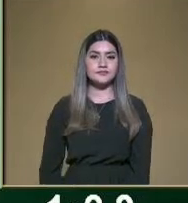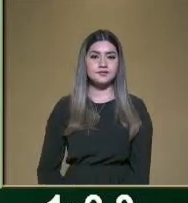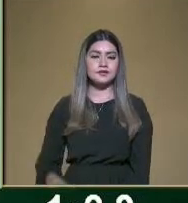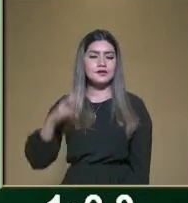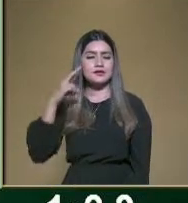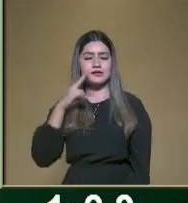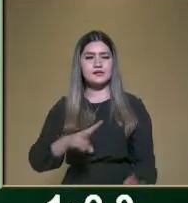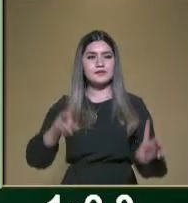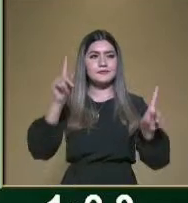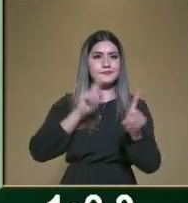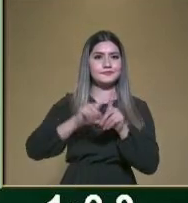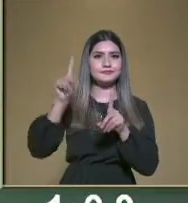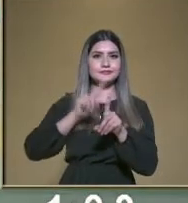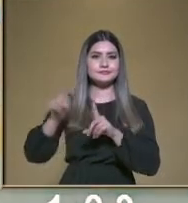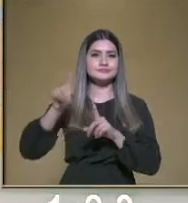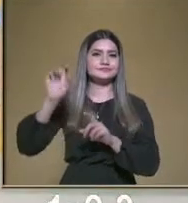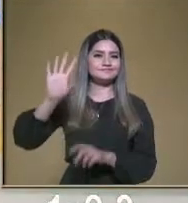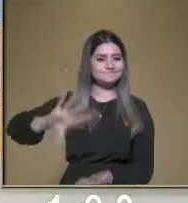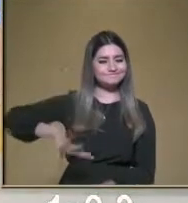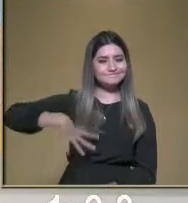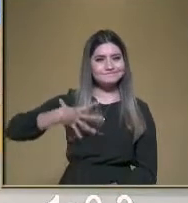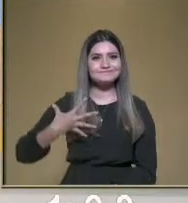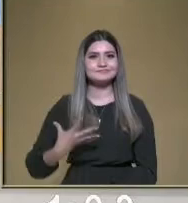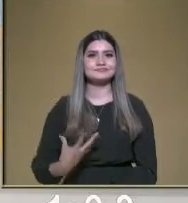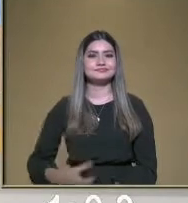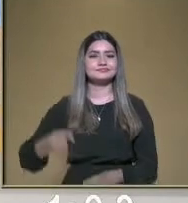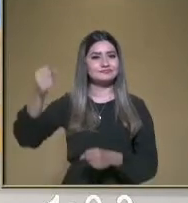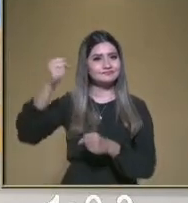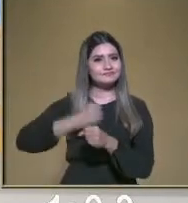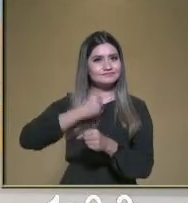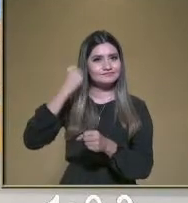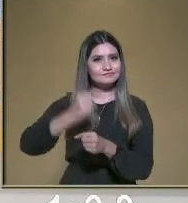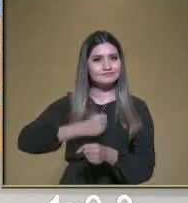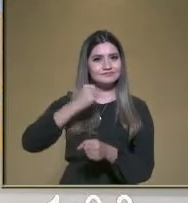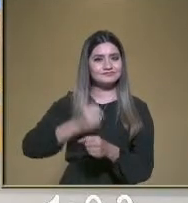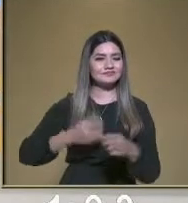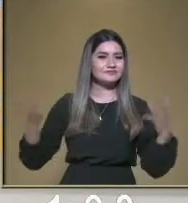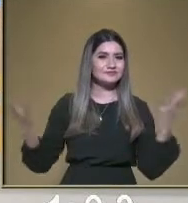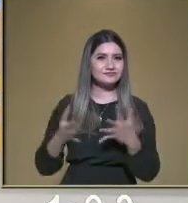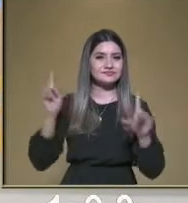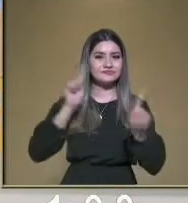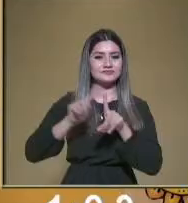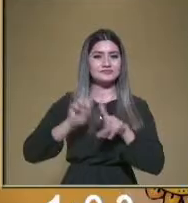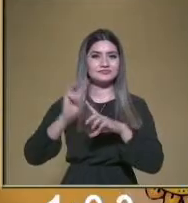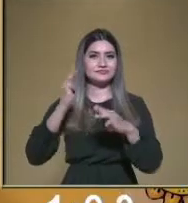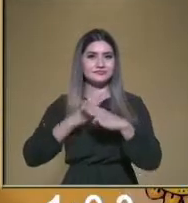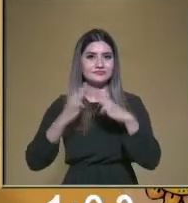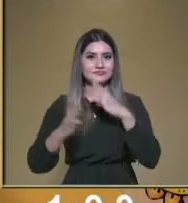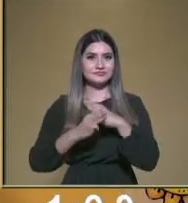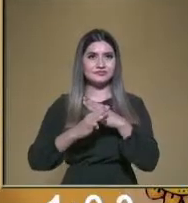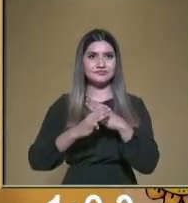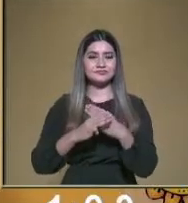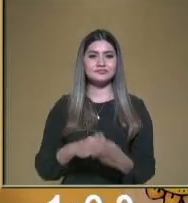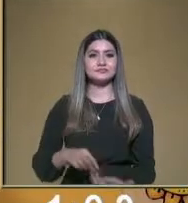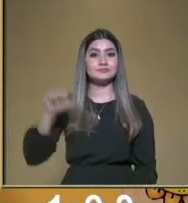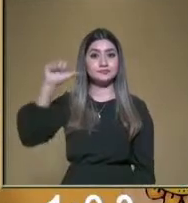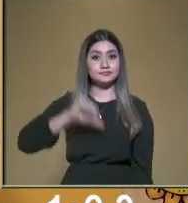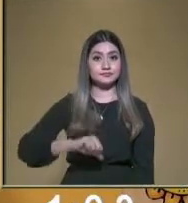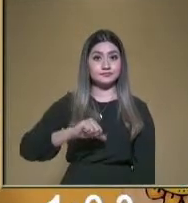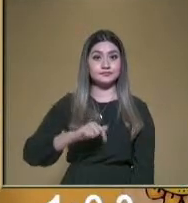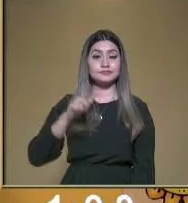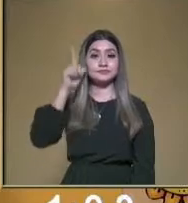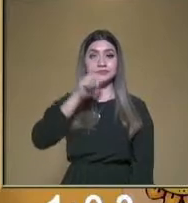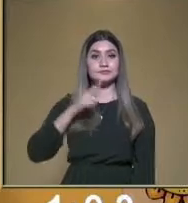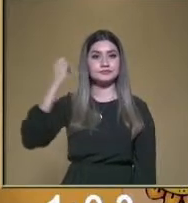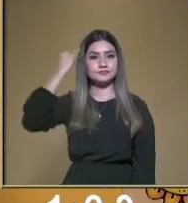que es la lengua indígena, realizando materiales en relación de la cultura y lengua indígena a través de